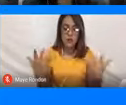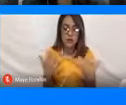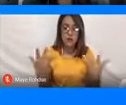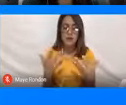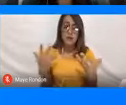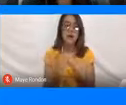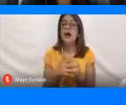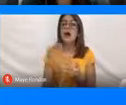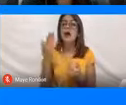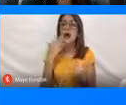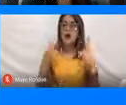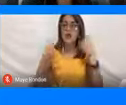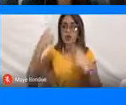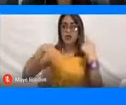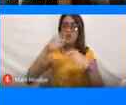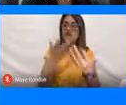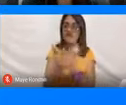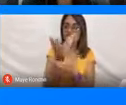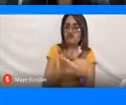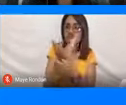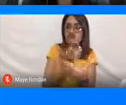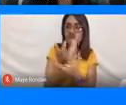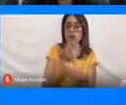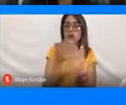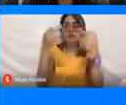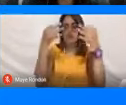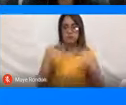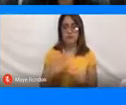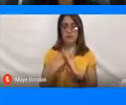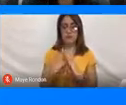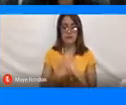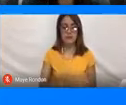turistas recomendaciones básicas de seguridad